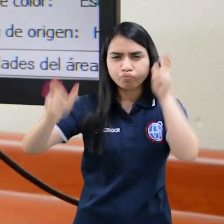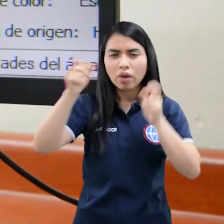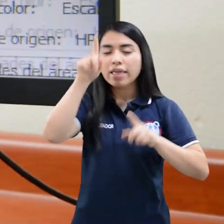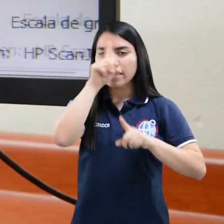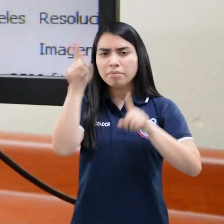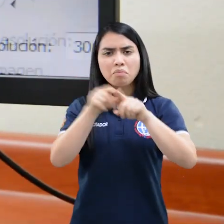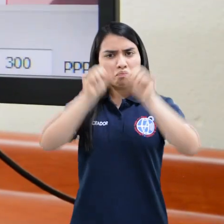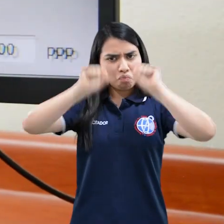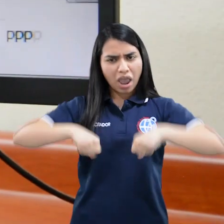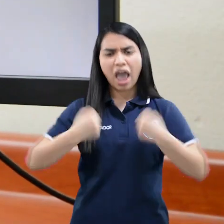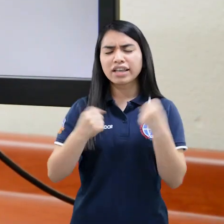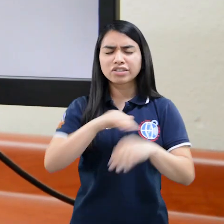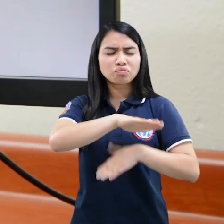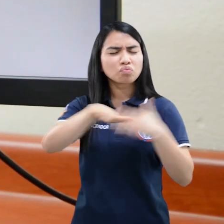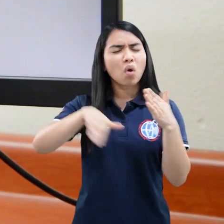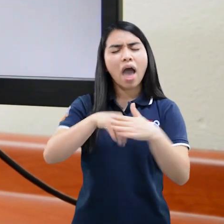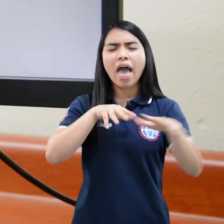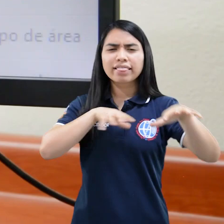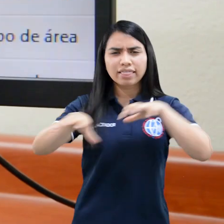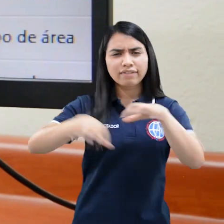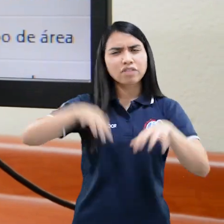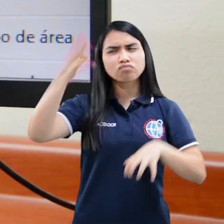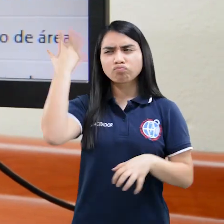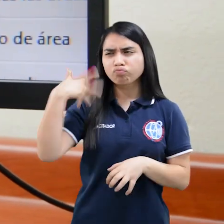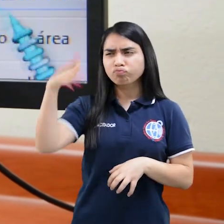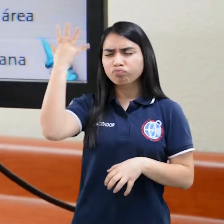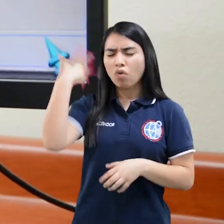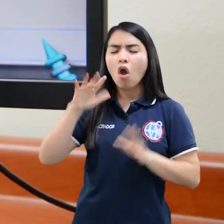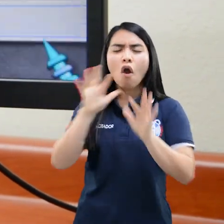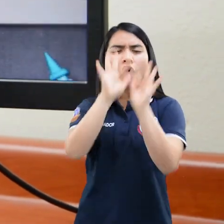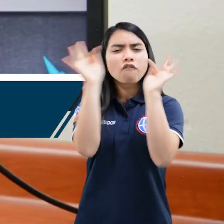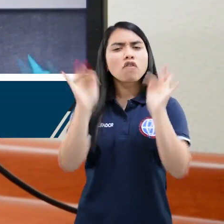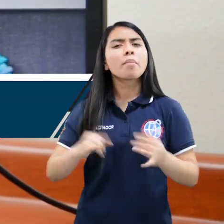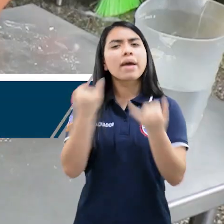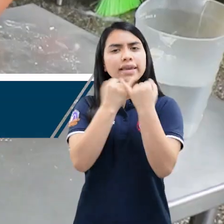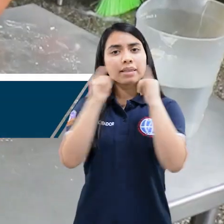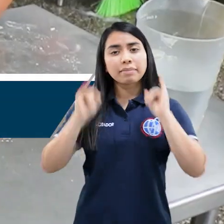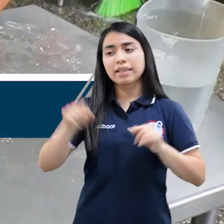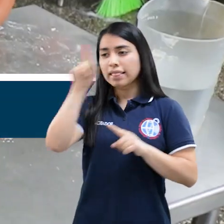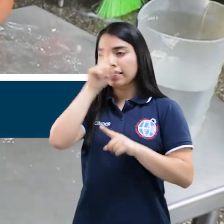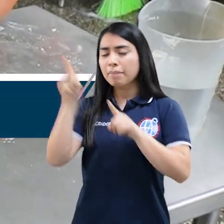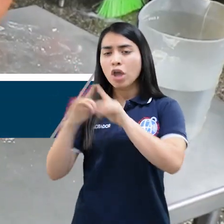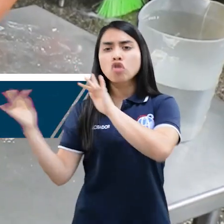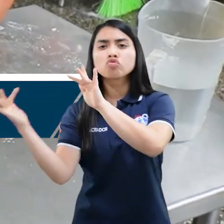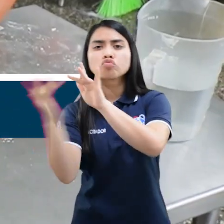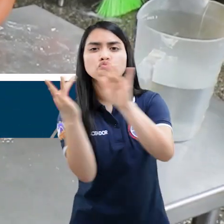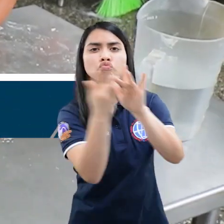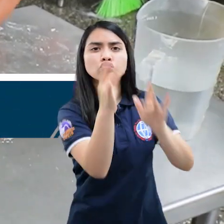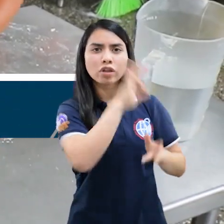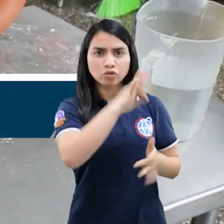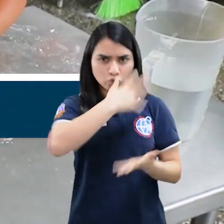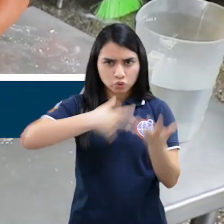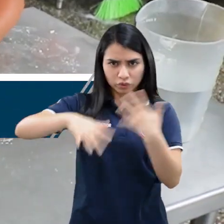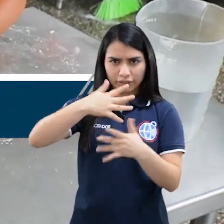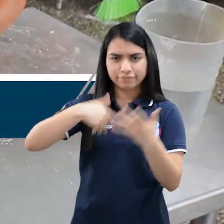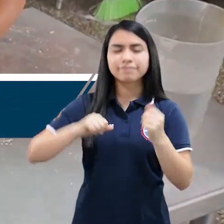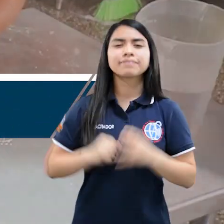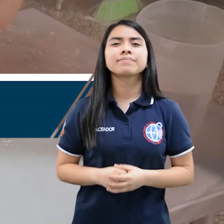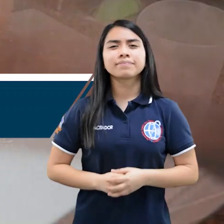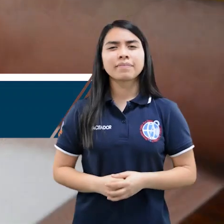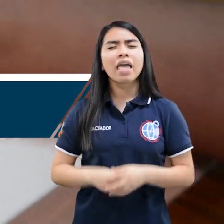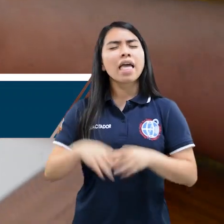También logran realizar todas las actividades cotidianas relacionadas con su persona y su entorno de manera independiente.